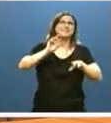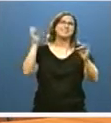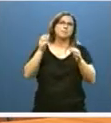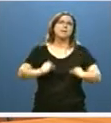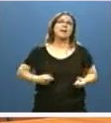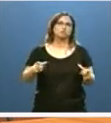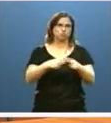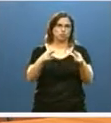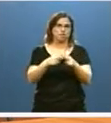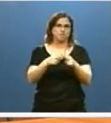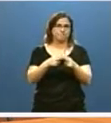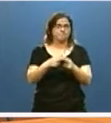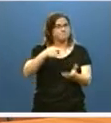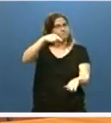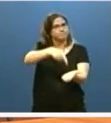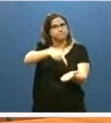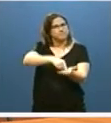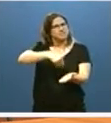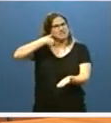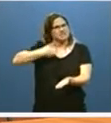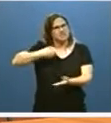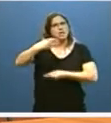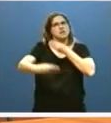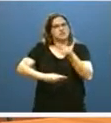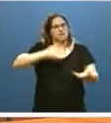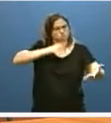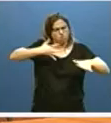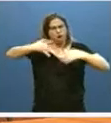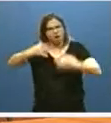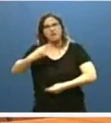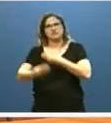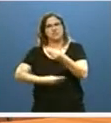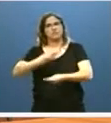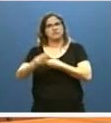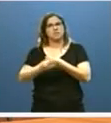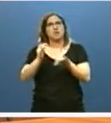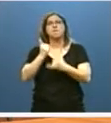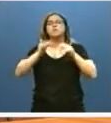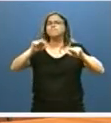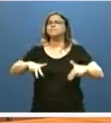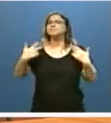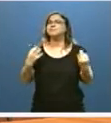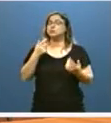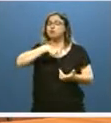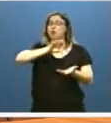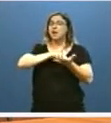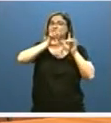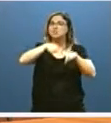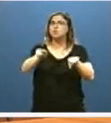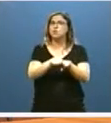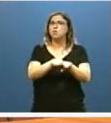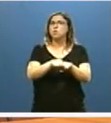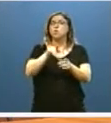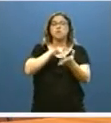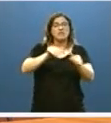Esta es, por cierto, una exigencia que venimos ya aplicando en la práctica y que ha permitido que en Castilla y León no haya cerrado con